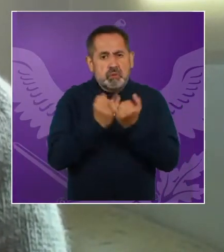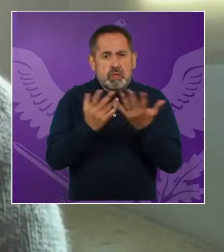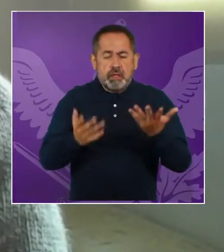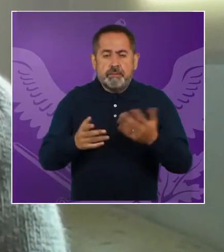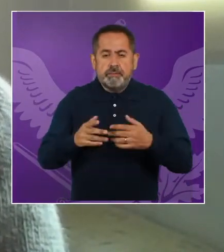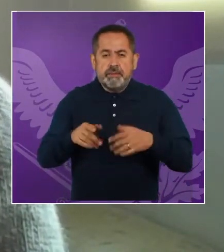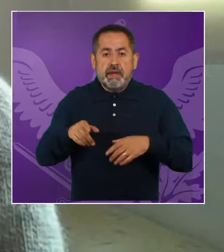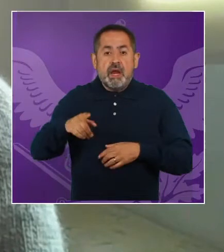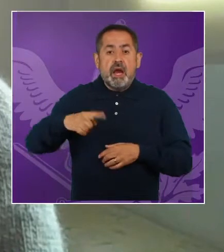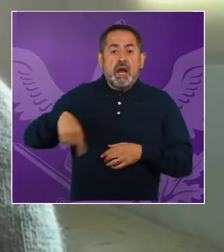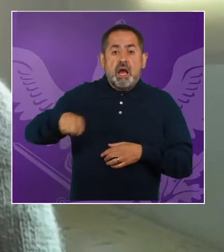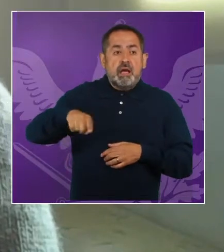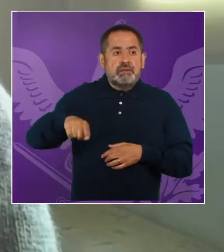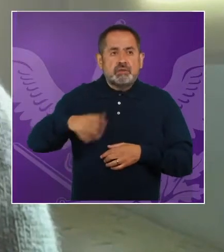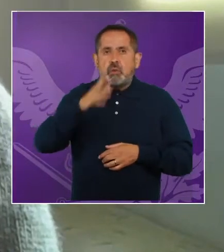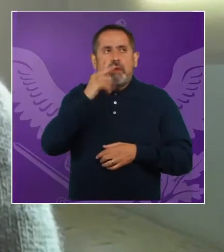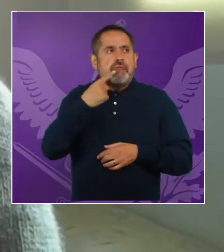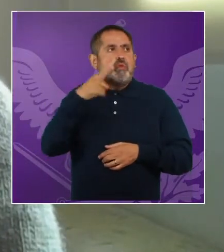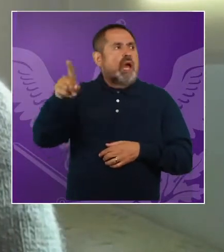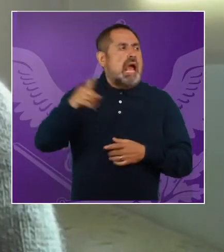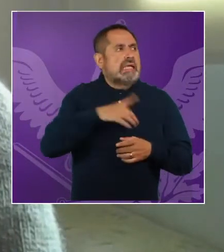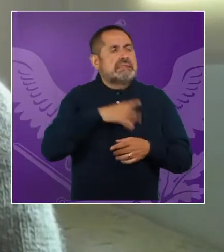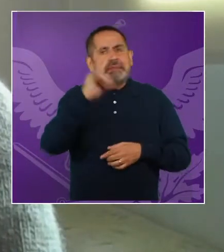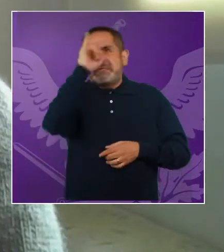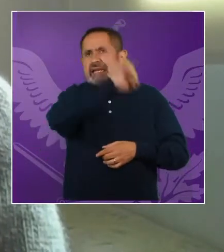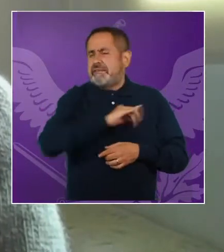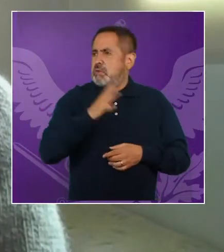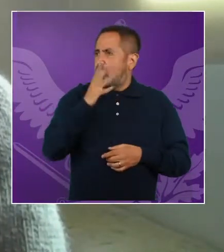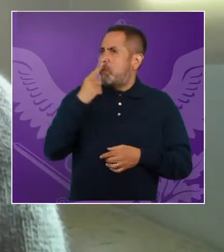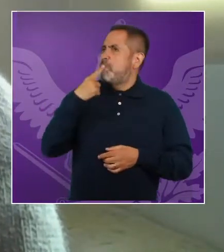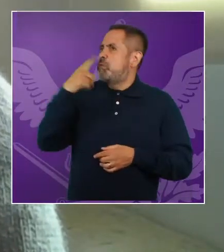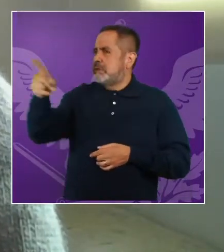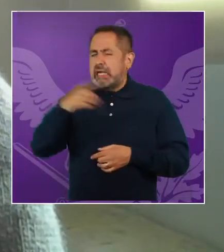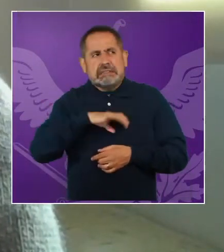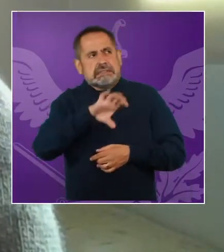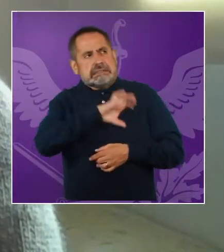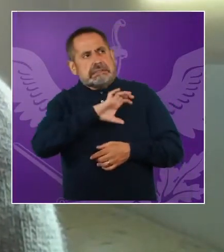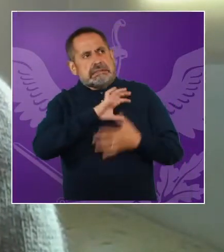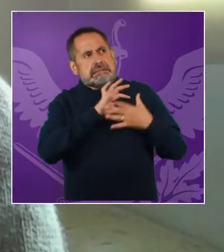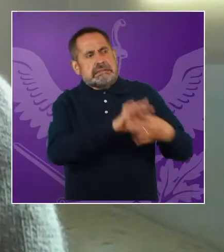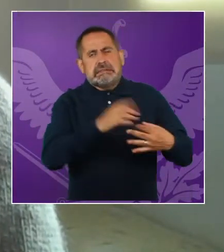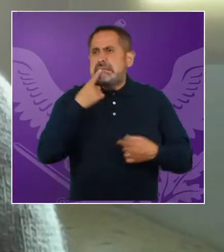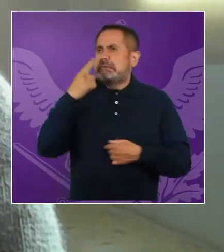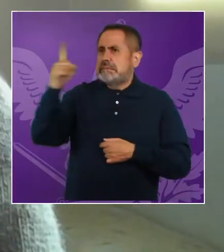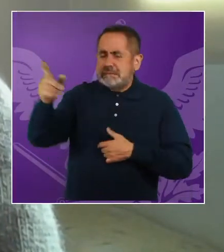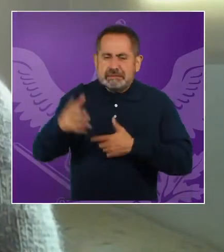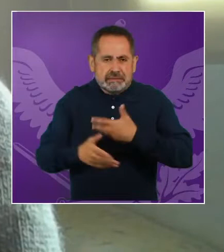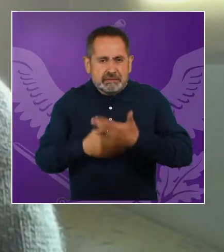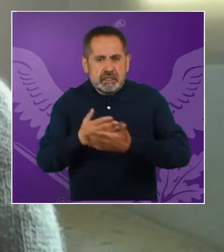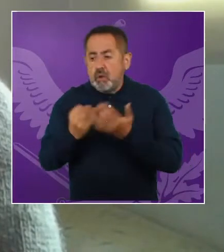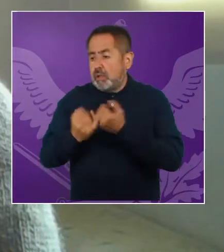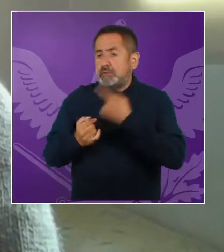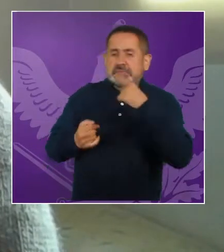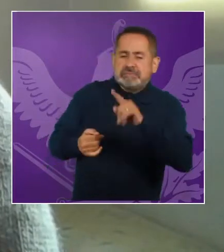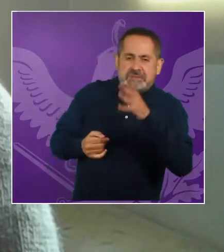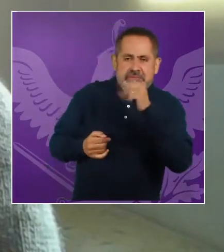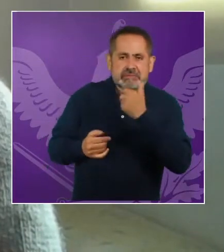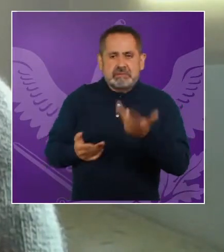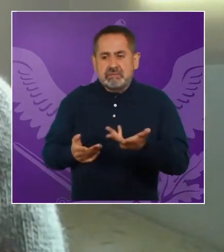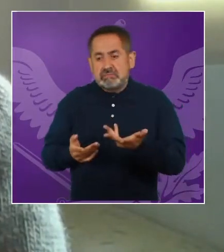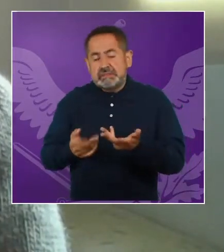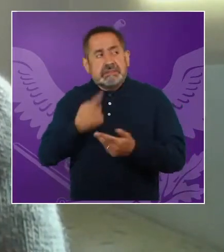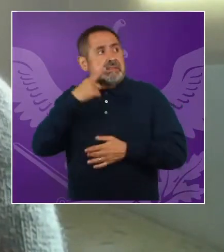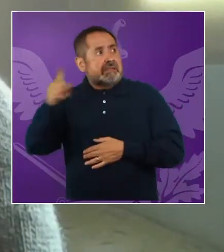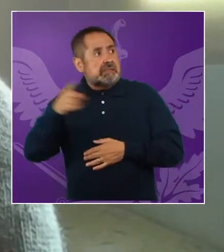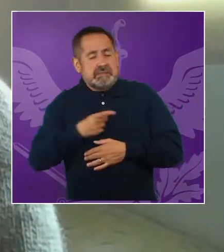llevan a que, bueno, para esta trabajadora es muy difícil generar una denuncia, también pensar en hacer una denuncia y después del otro día ir de vuelta al hogar de